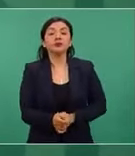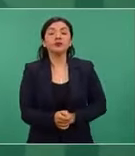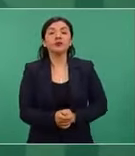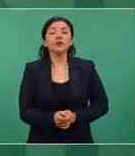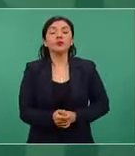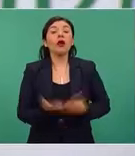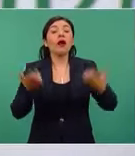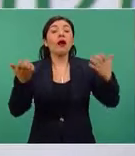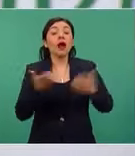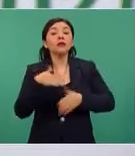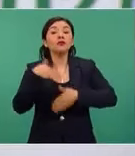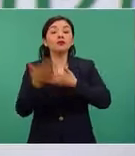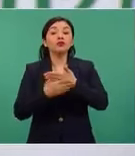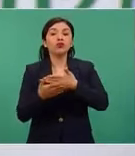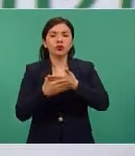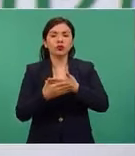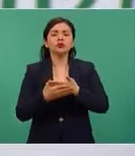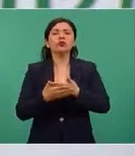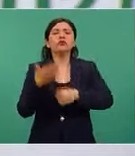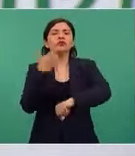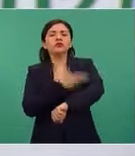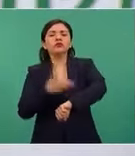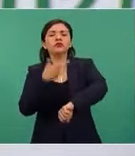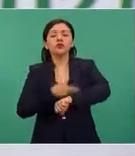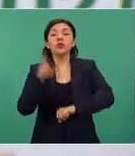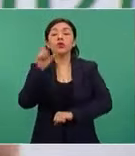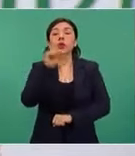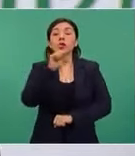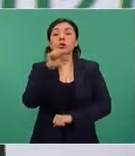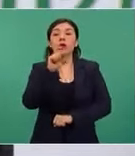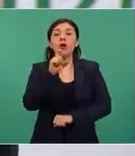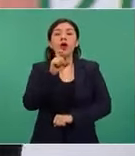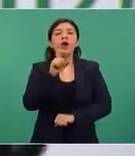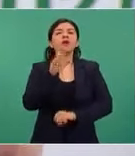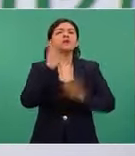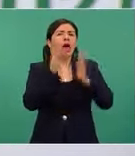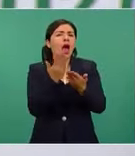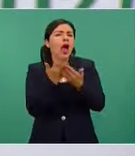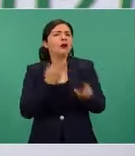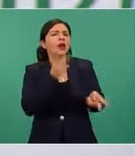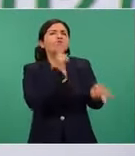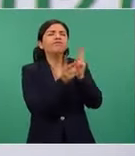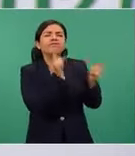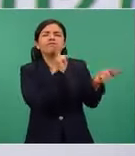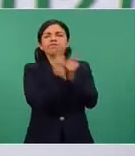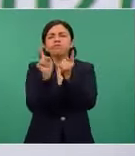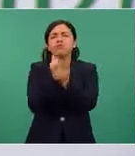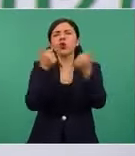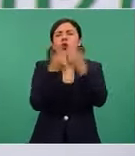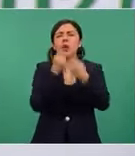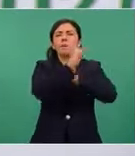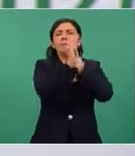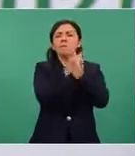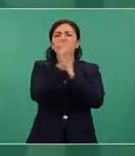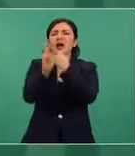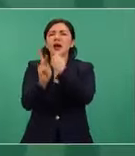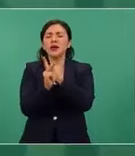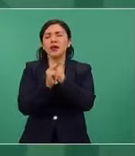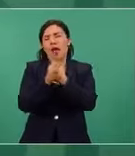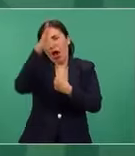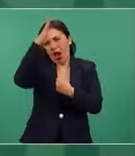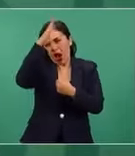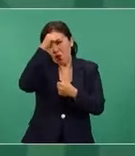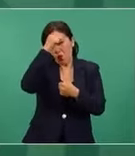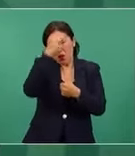Se va a llevar a cabo, después de diversas conversaciones entre los tres países que conformamos